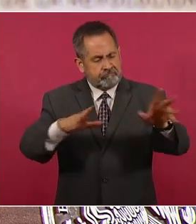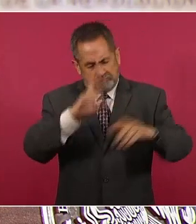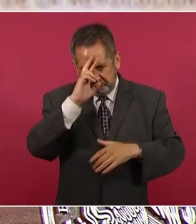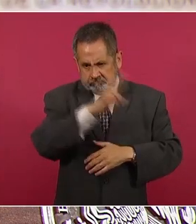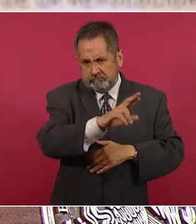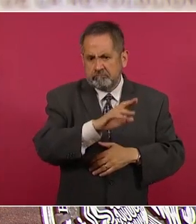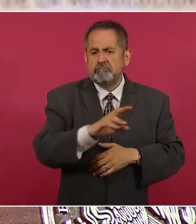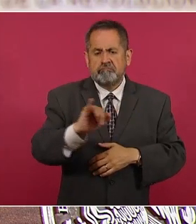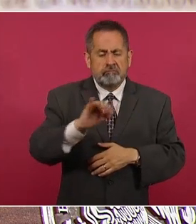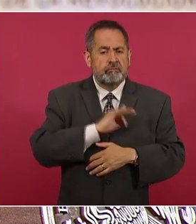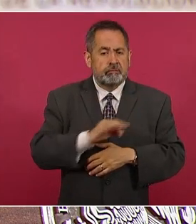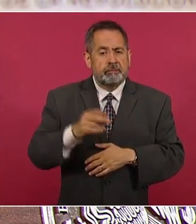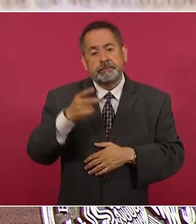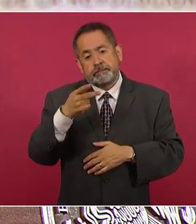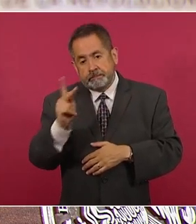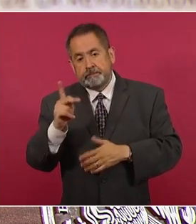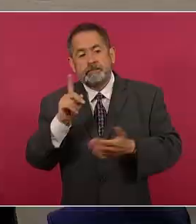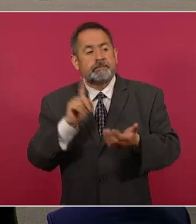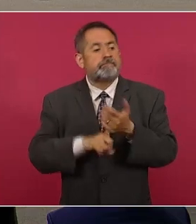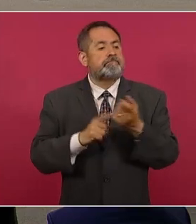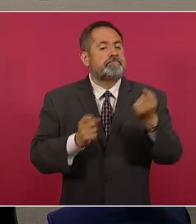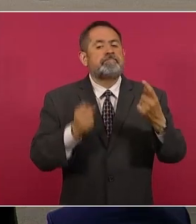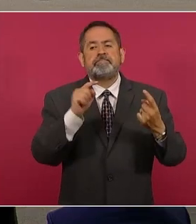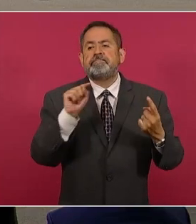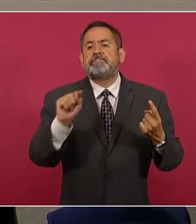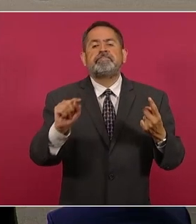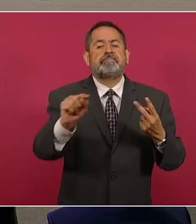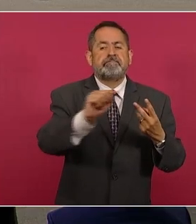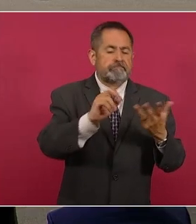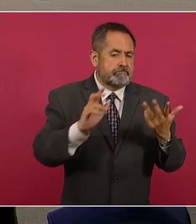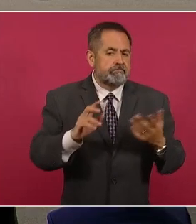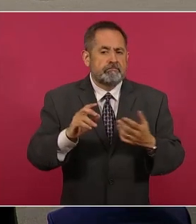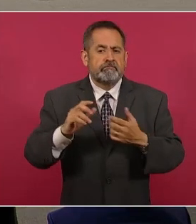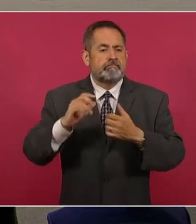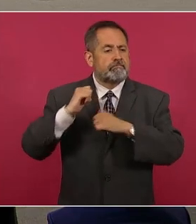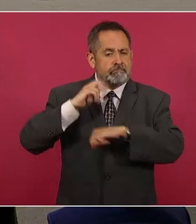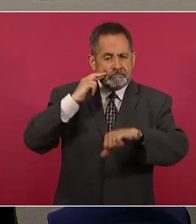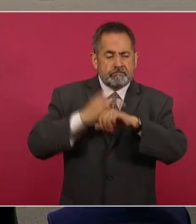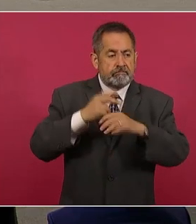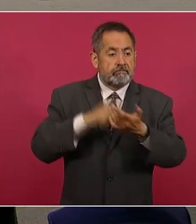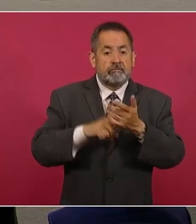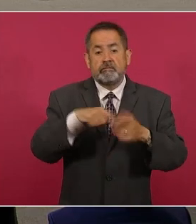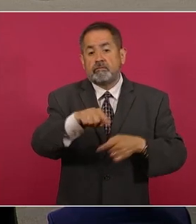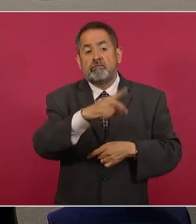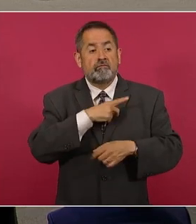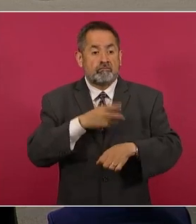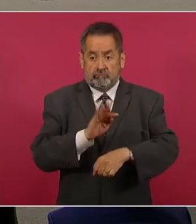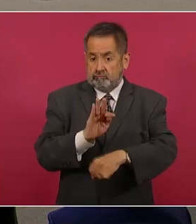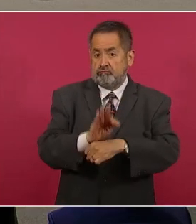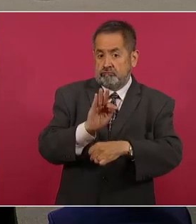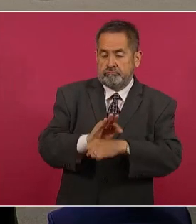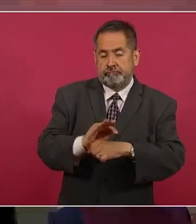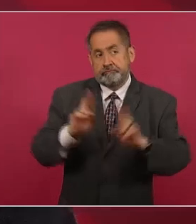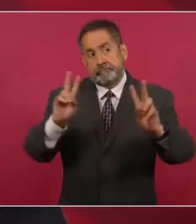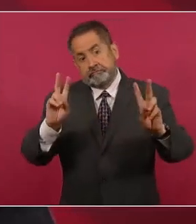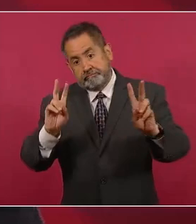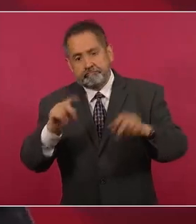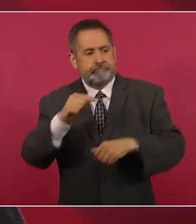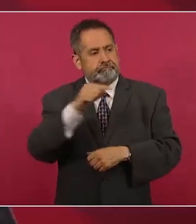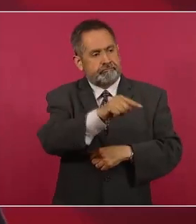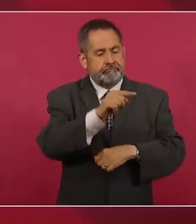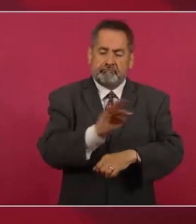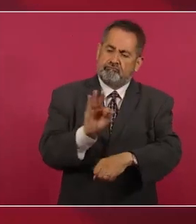embargo, existen instancias públicas, organismos que supuestamente deben defender esas mismas